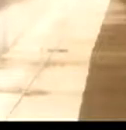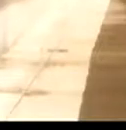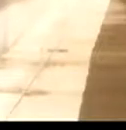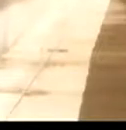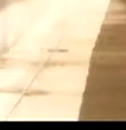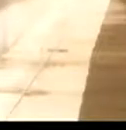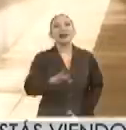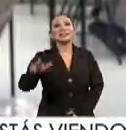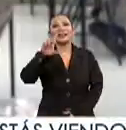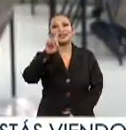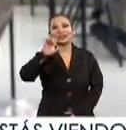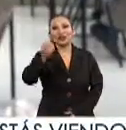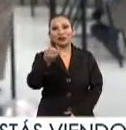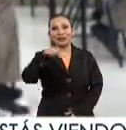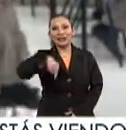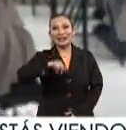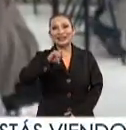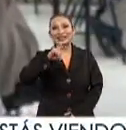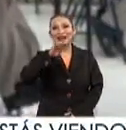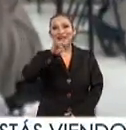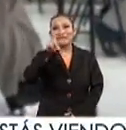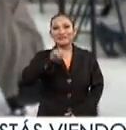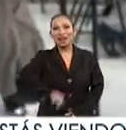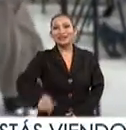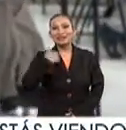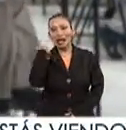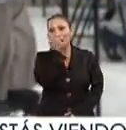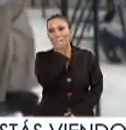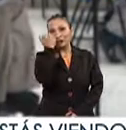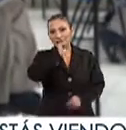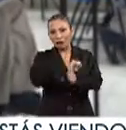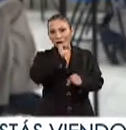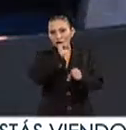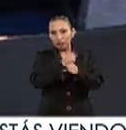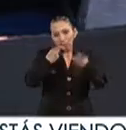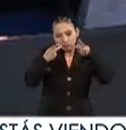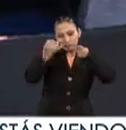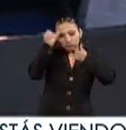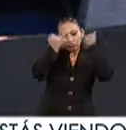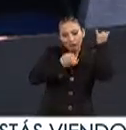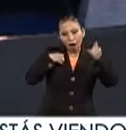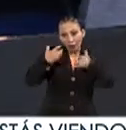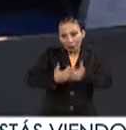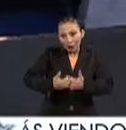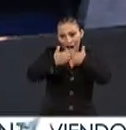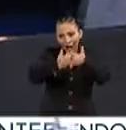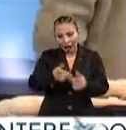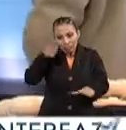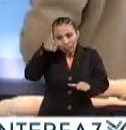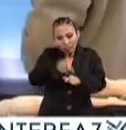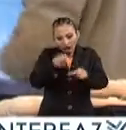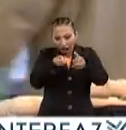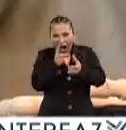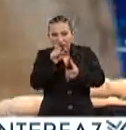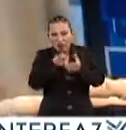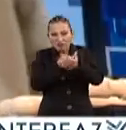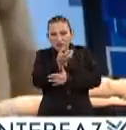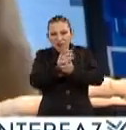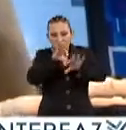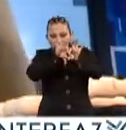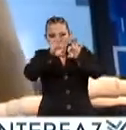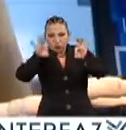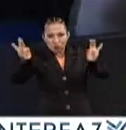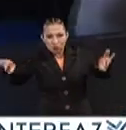Hoy martes 30 de octubre en Interfaz, estudiantes de secundaria desarrollaron un dispositivo que detecta fugas de agua en las